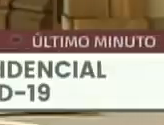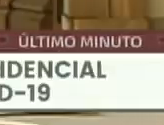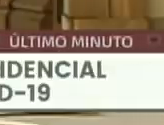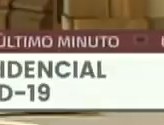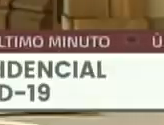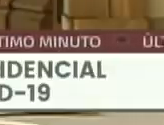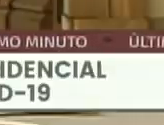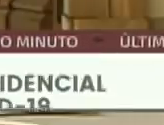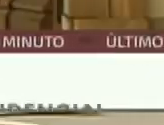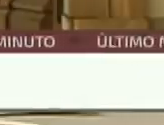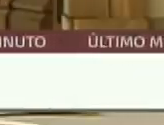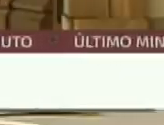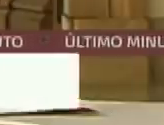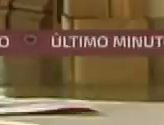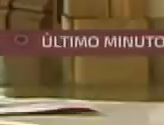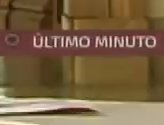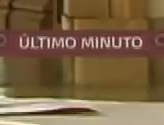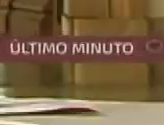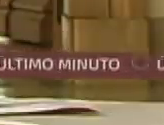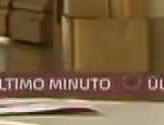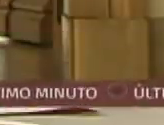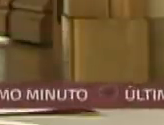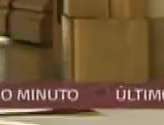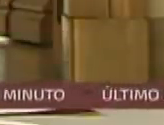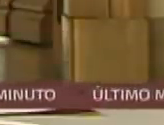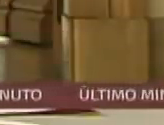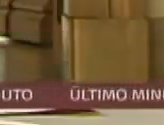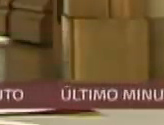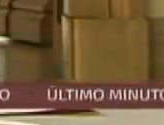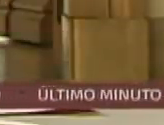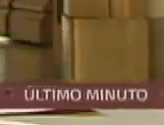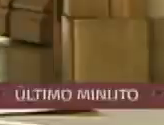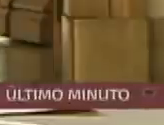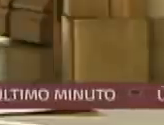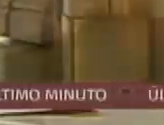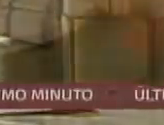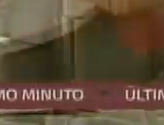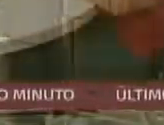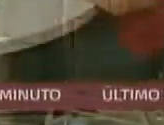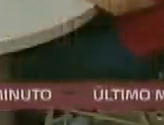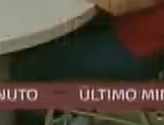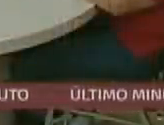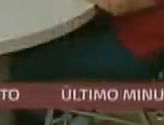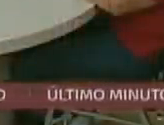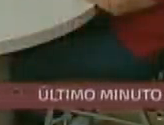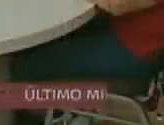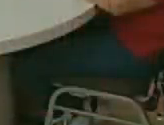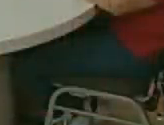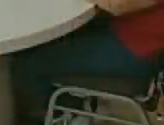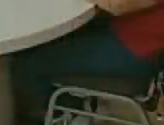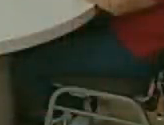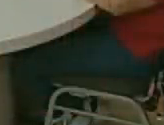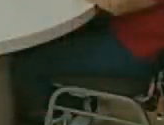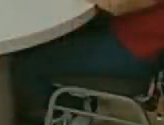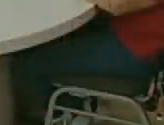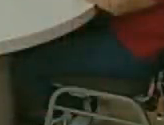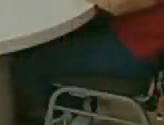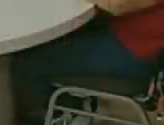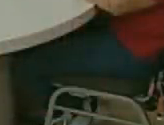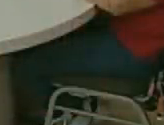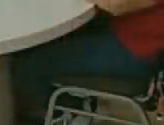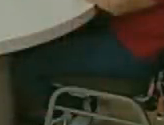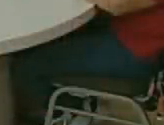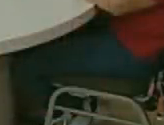la Comisión Presidencial para el Control y la Prevención del COVID-19. Voy a retirarme la